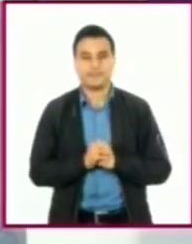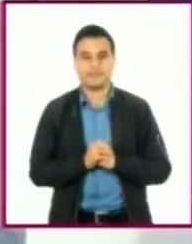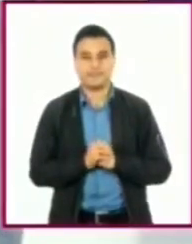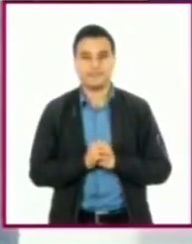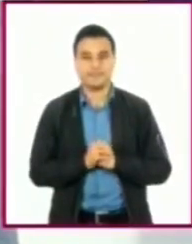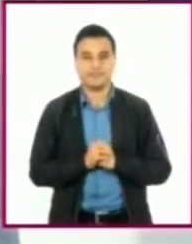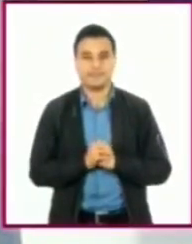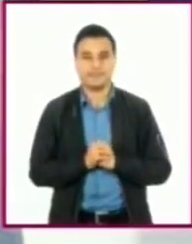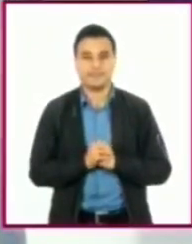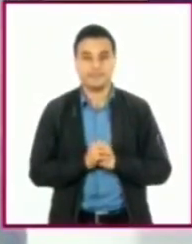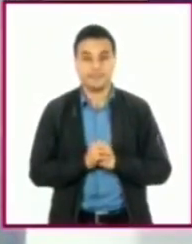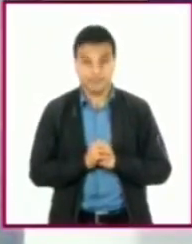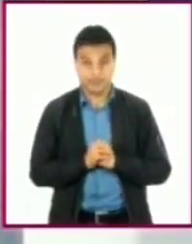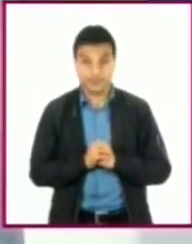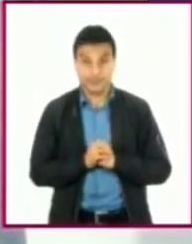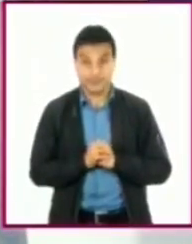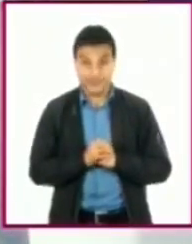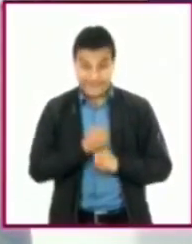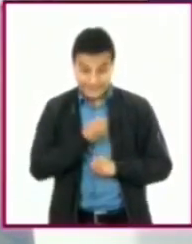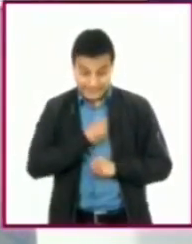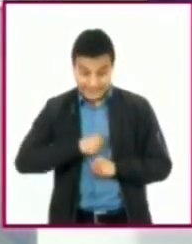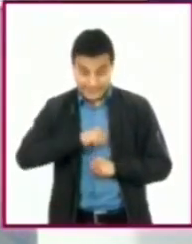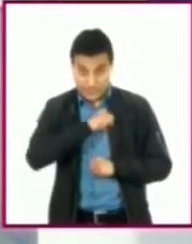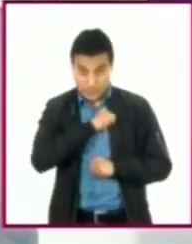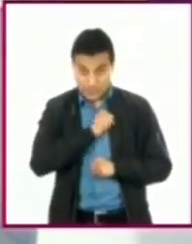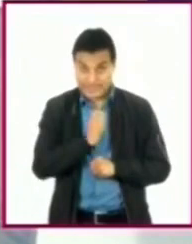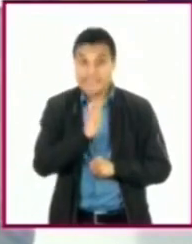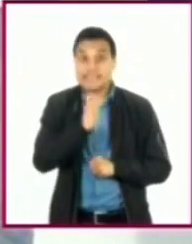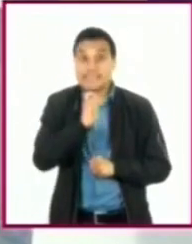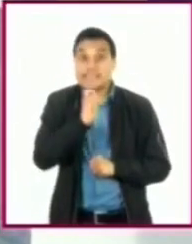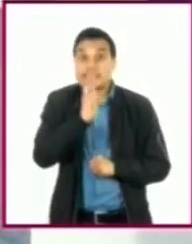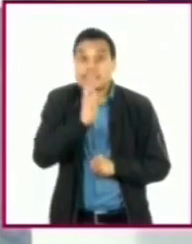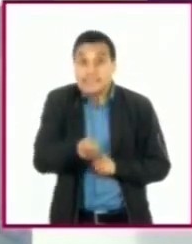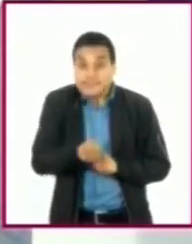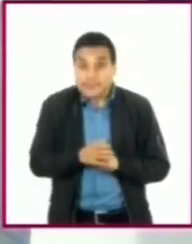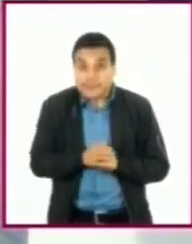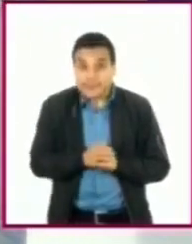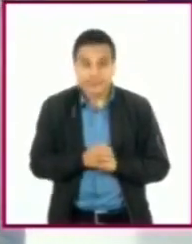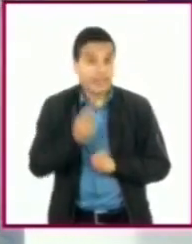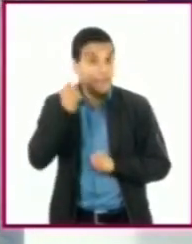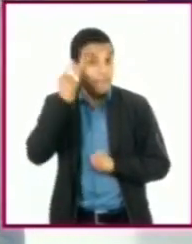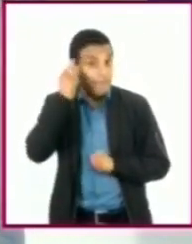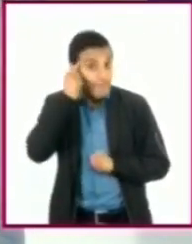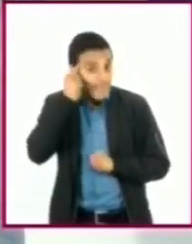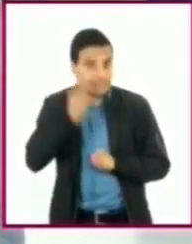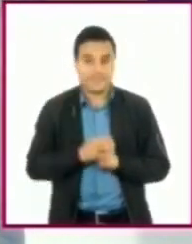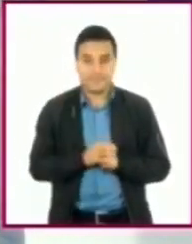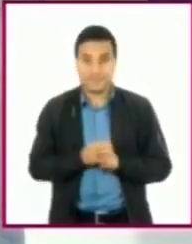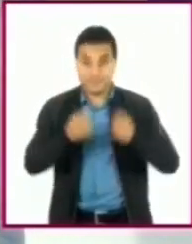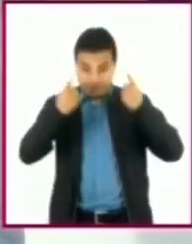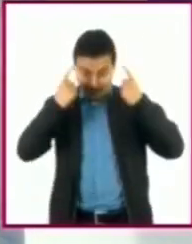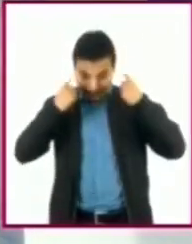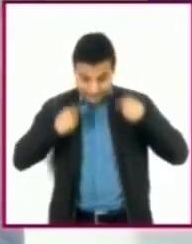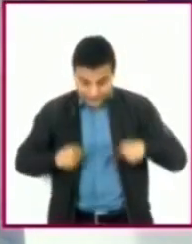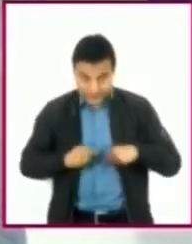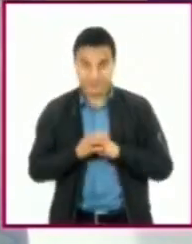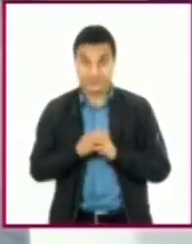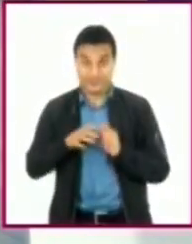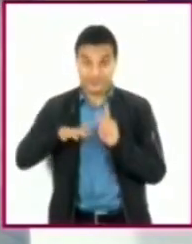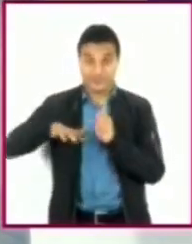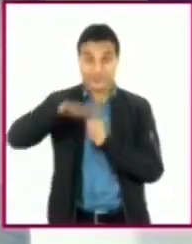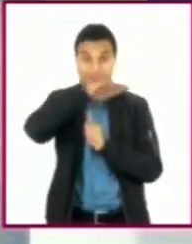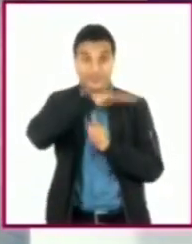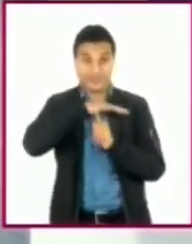La salud es el equilibrio de los factores o elementos físicos, mentales y sociales en relación con nuestro cuerpo.